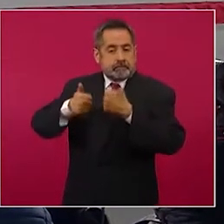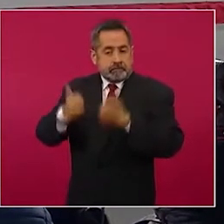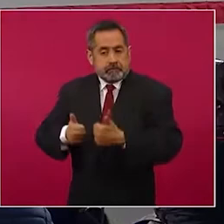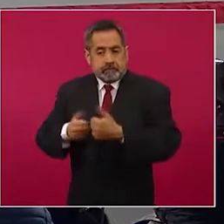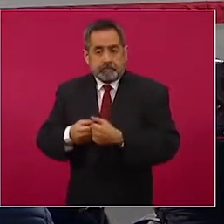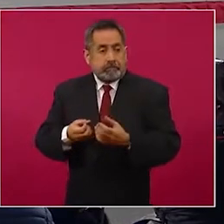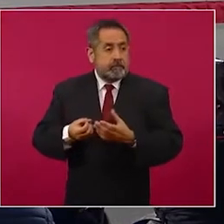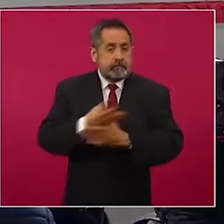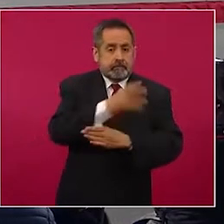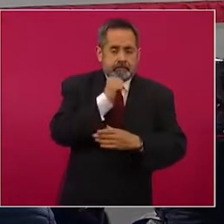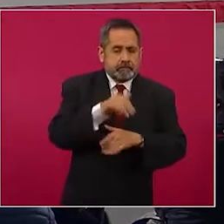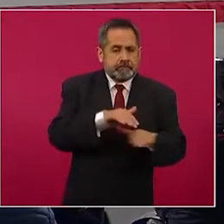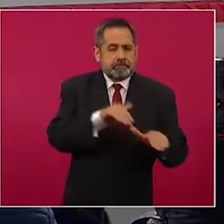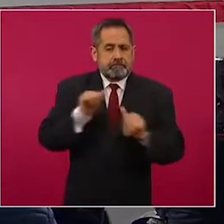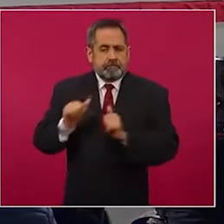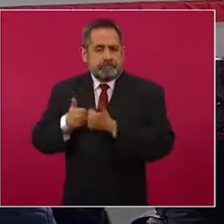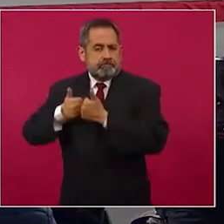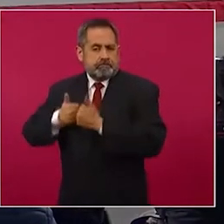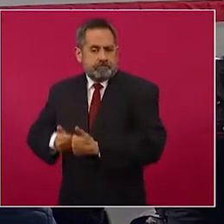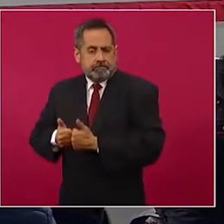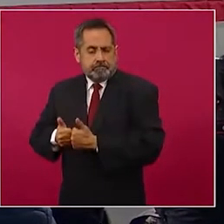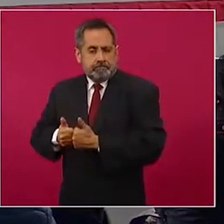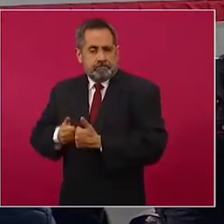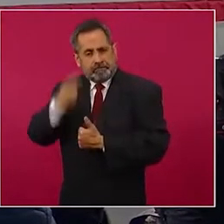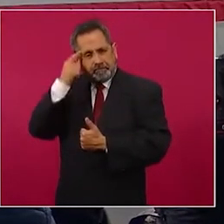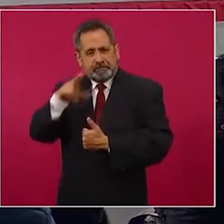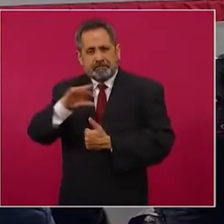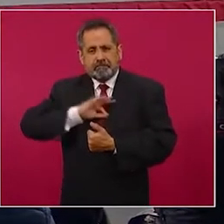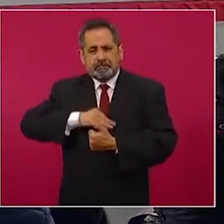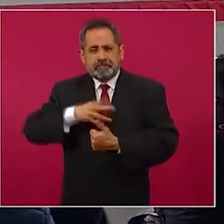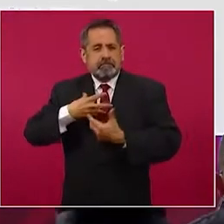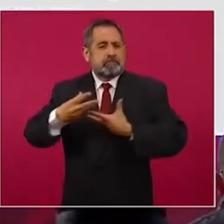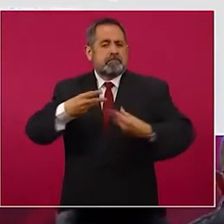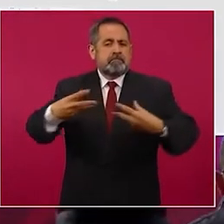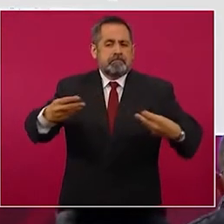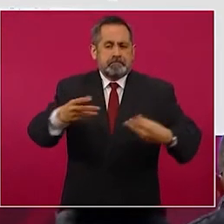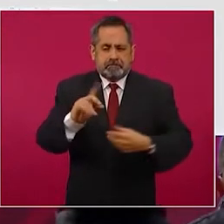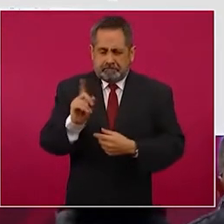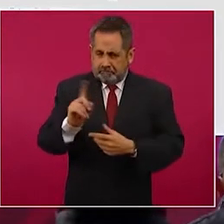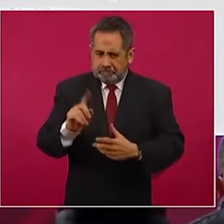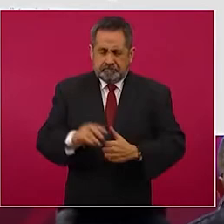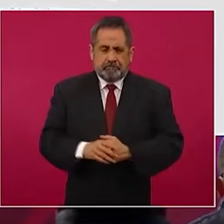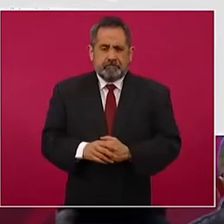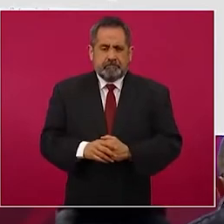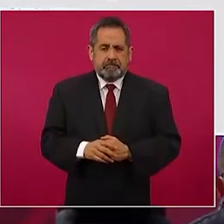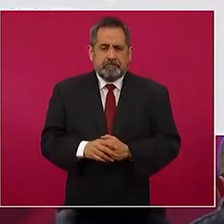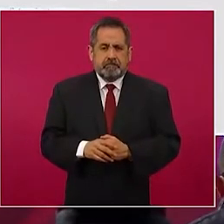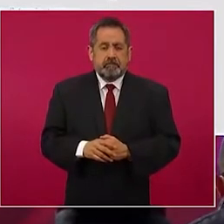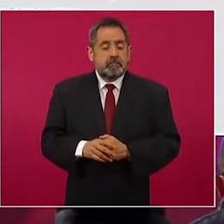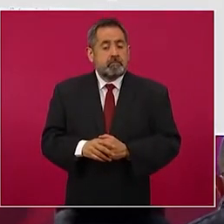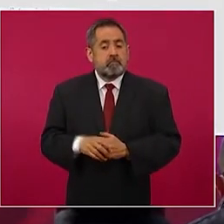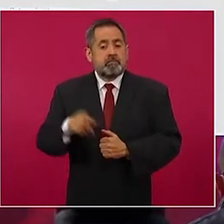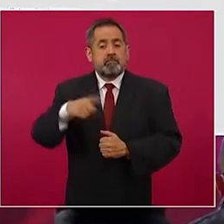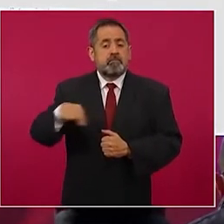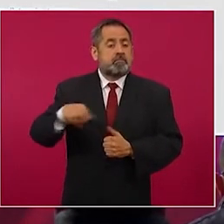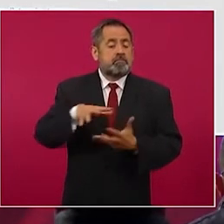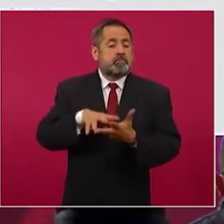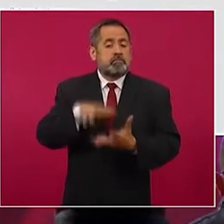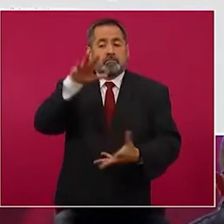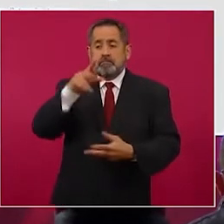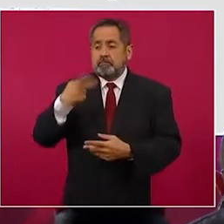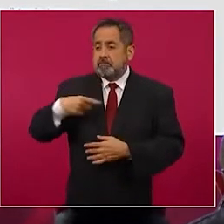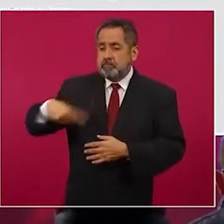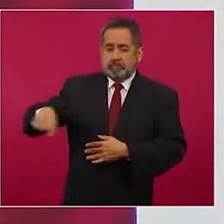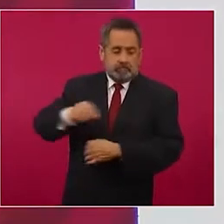aíslense y eviten contagiar a otras personas. En la gran mayoría de las personas vacunadas,